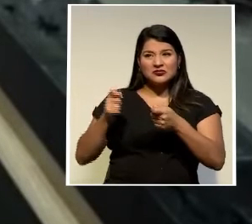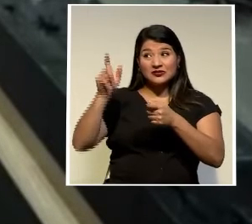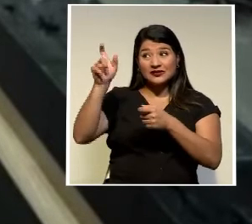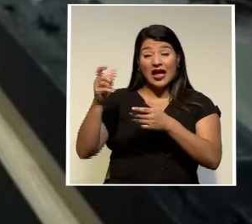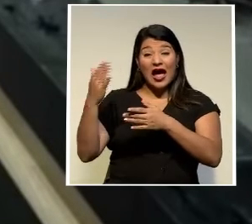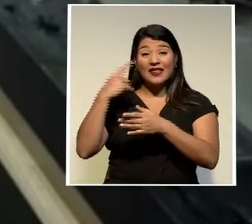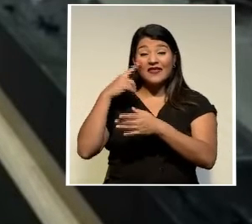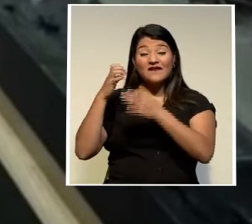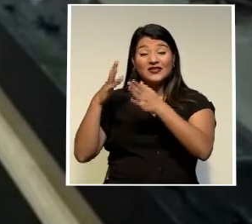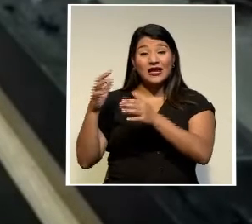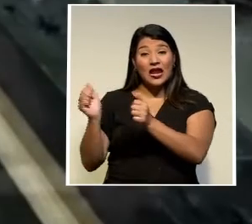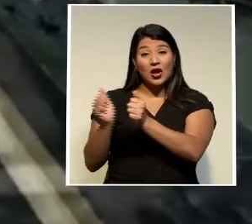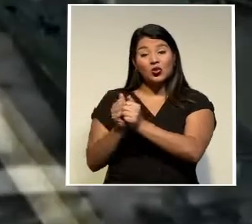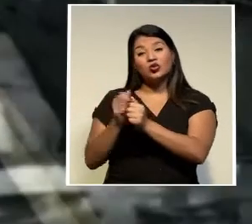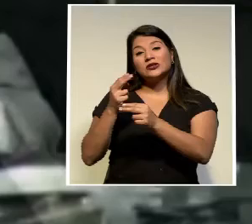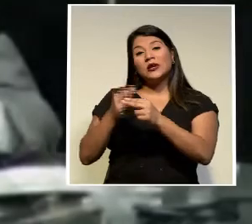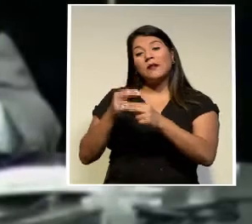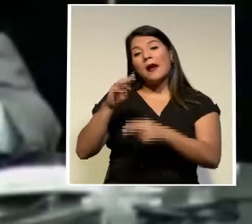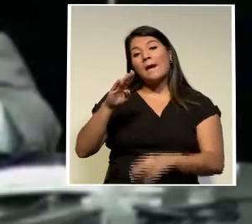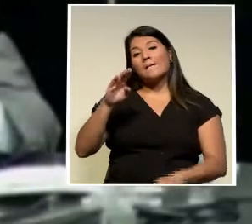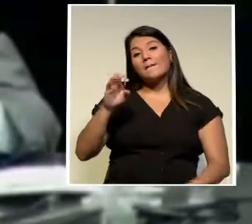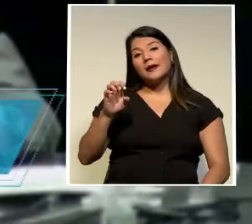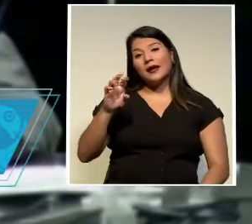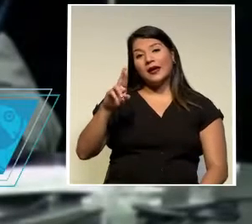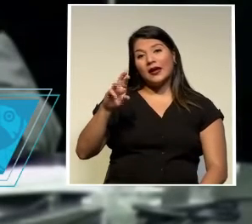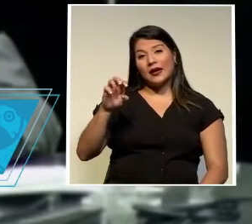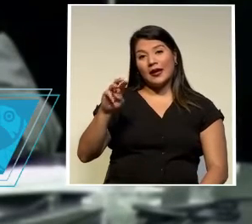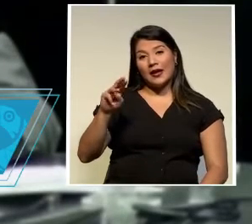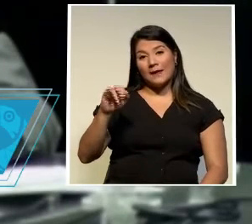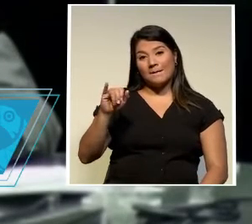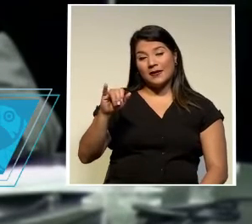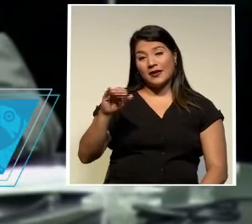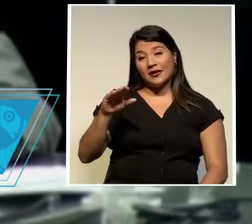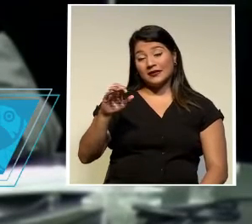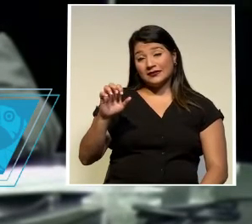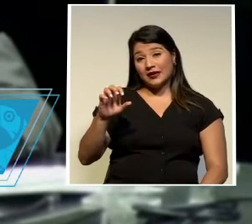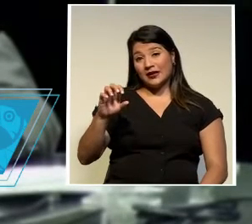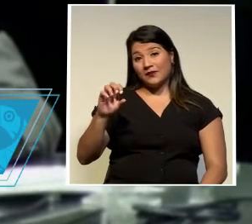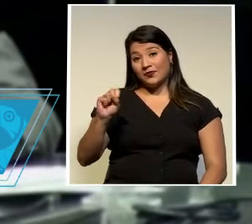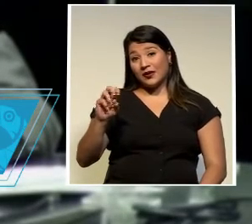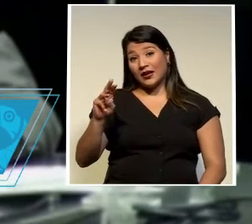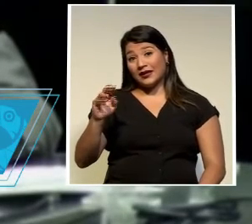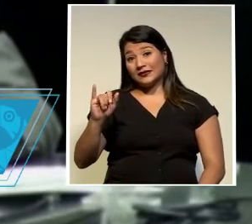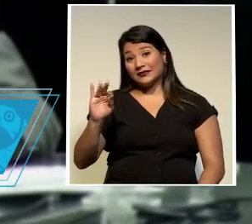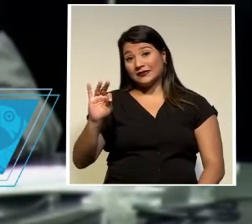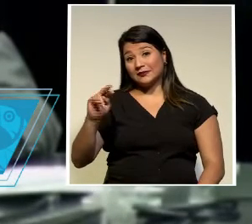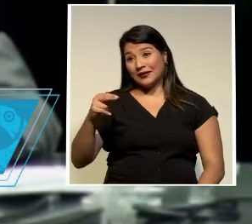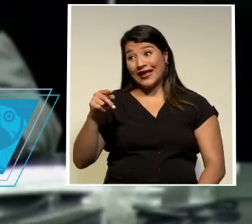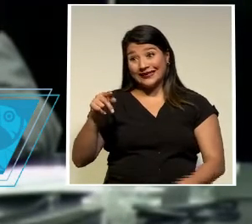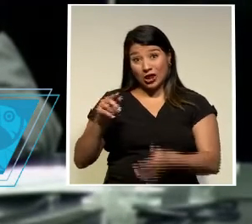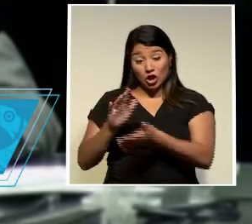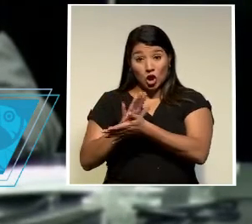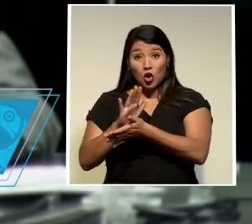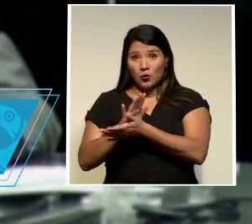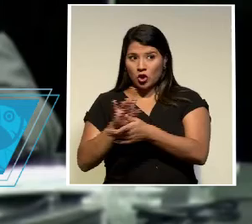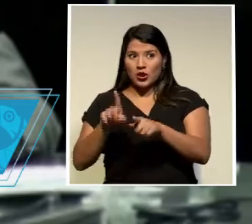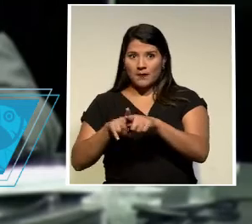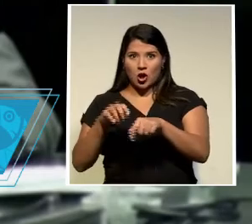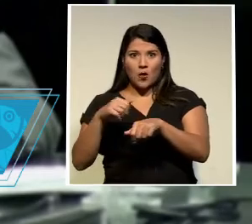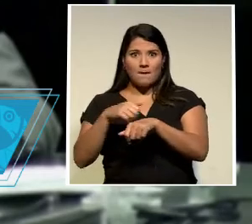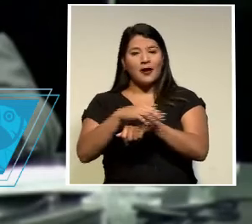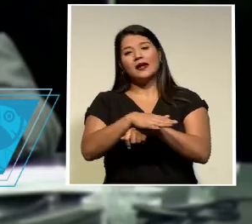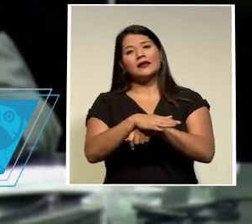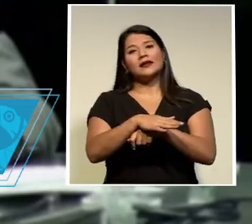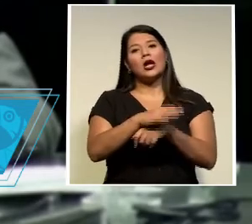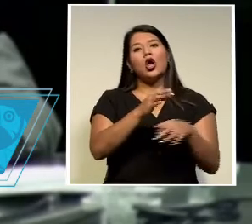adjunta anticorrupción Berenice Smith el escrito fue enviado también al relator especial de las Naciones Unidas Diego García Sayán de la relatoría especial